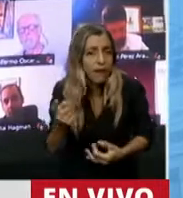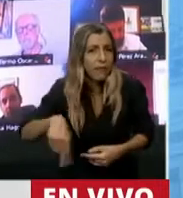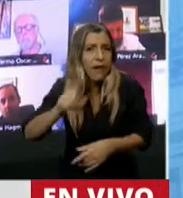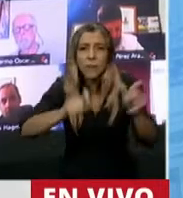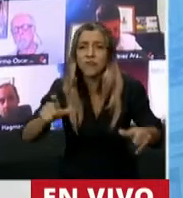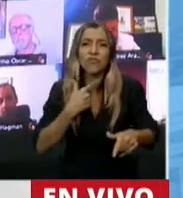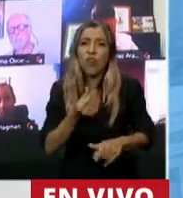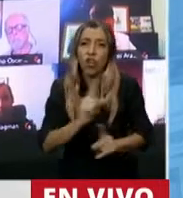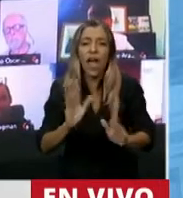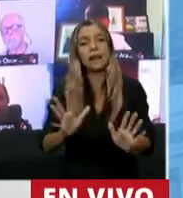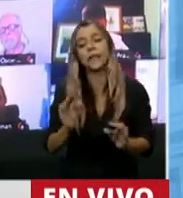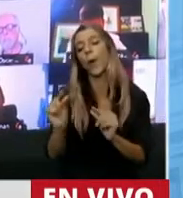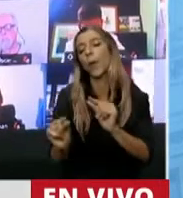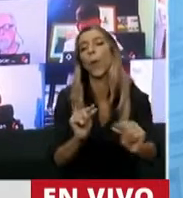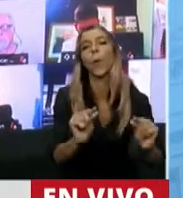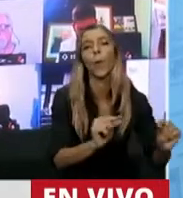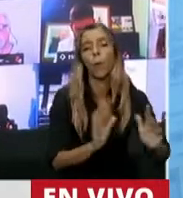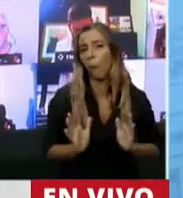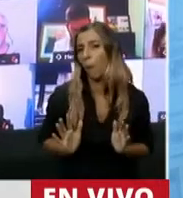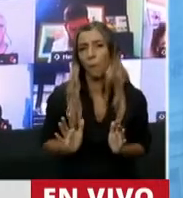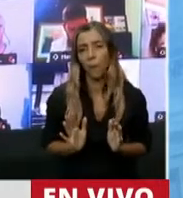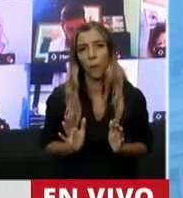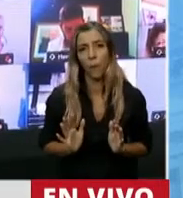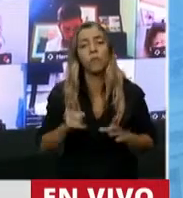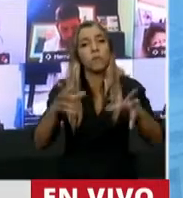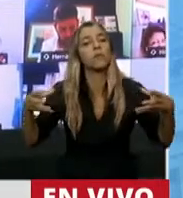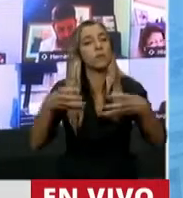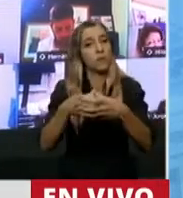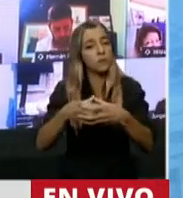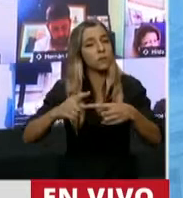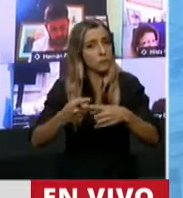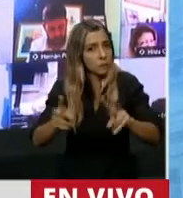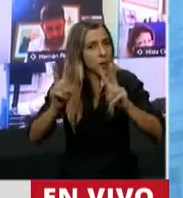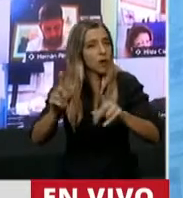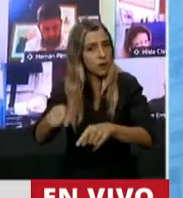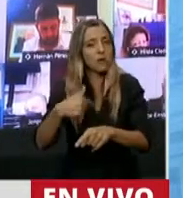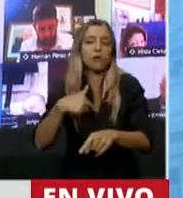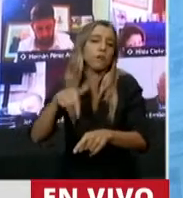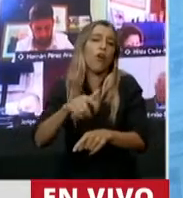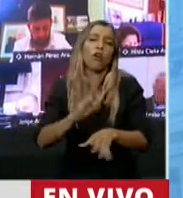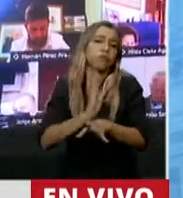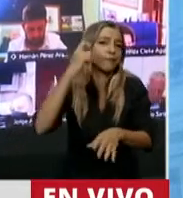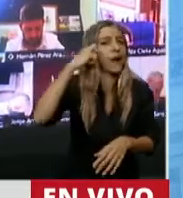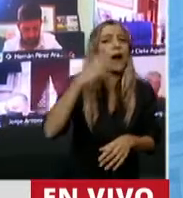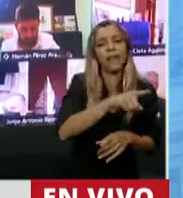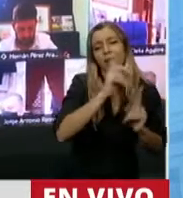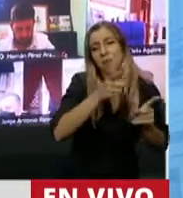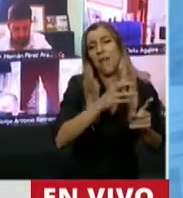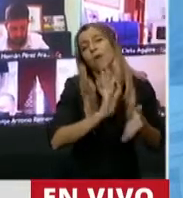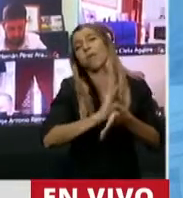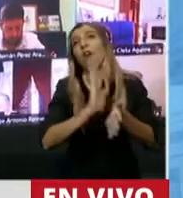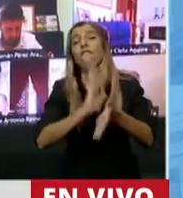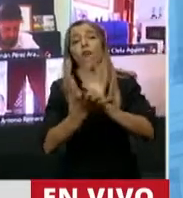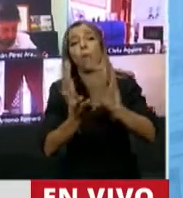el peronismo, hoy creo yo llevado de la nariz por sectores radicalizados, de una izquierda antigua